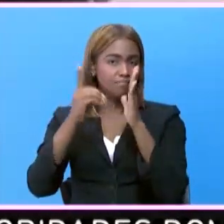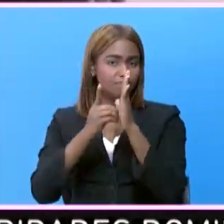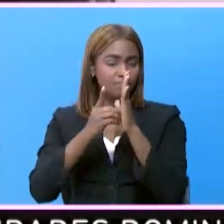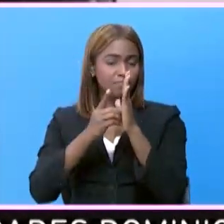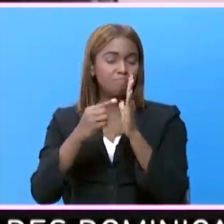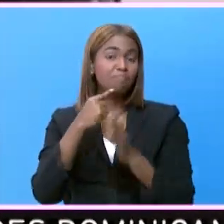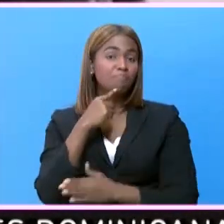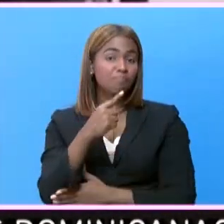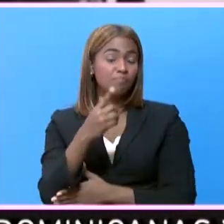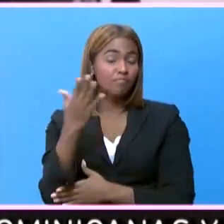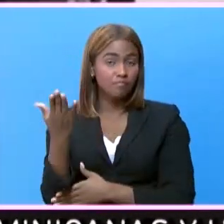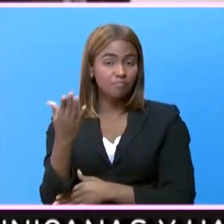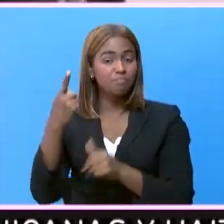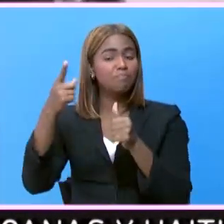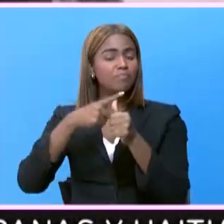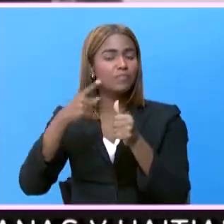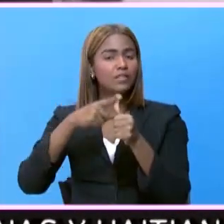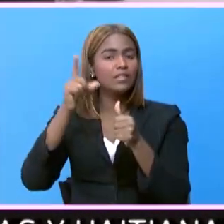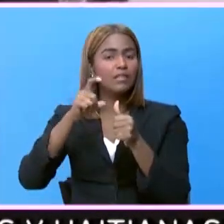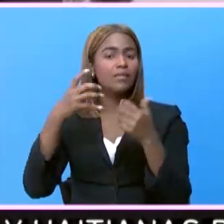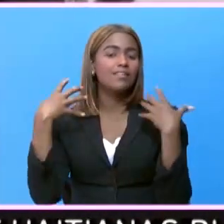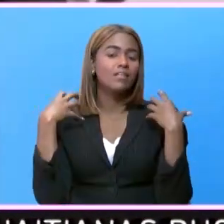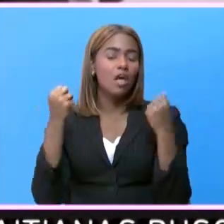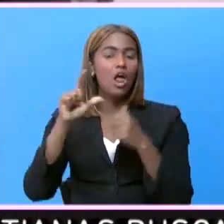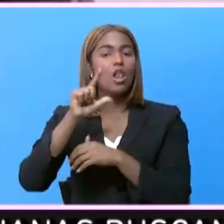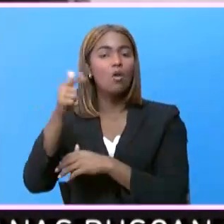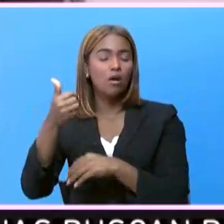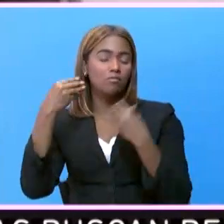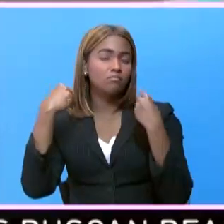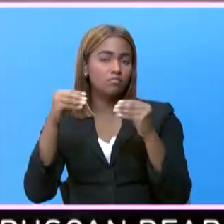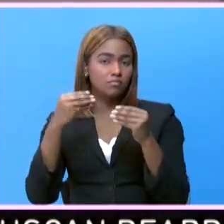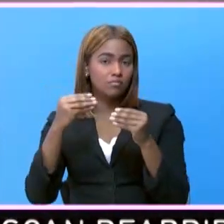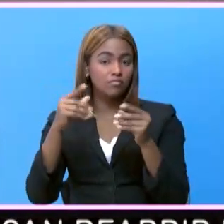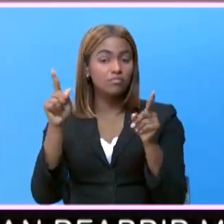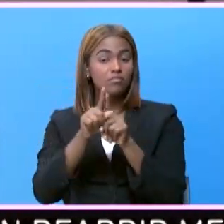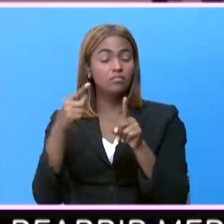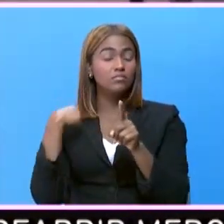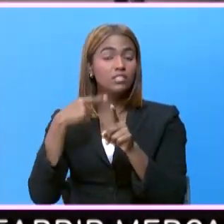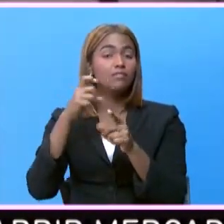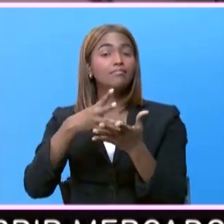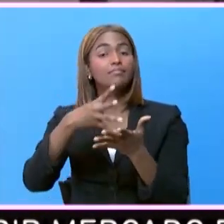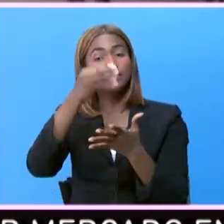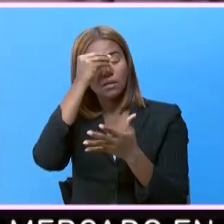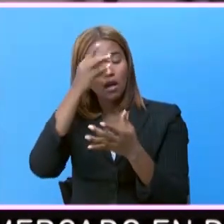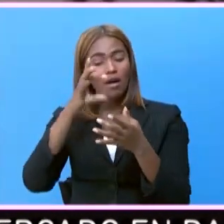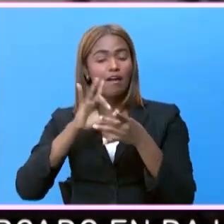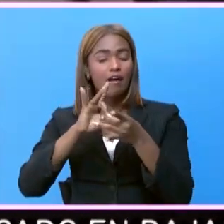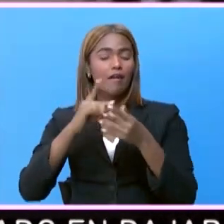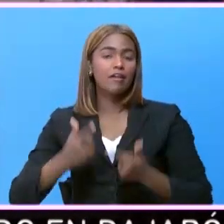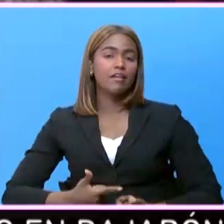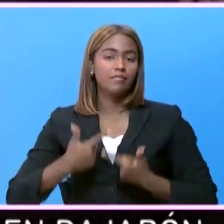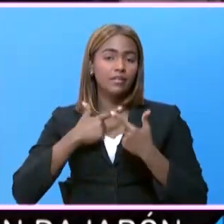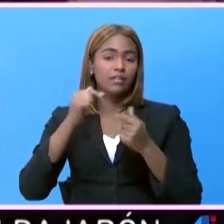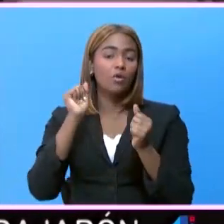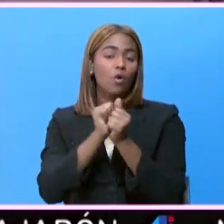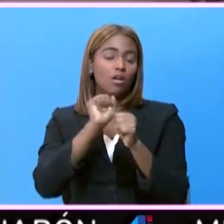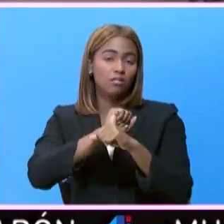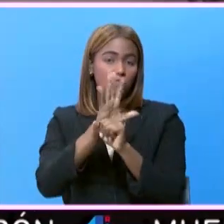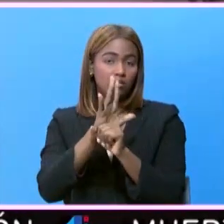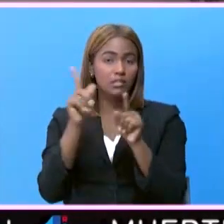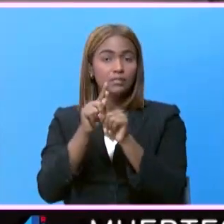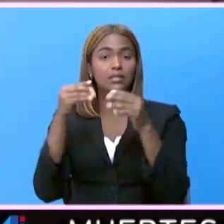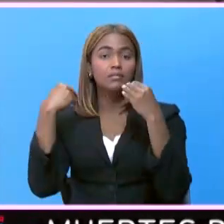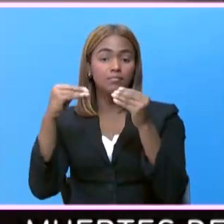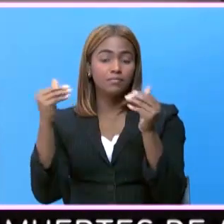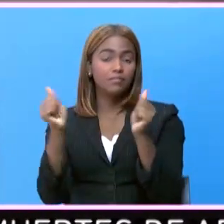definió que primero está la salud y luego el comercio y que tenemos que aprender a convivir con el COVID-19 y el